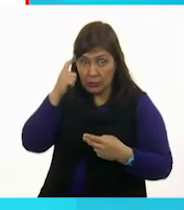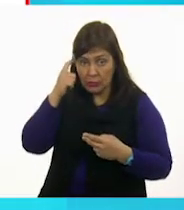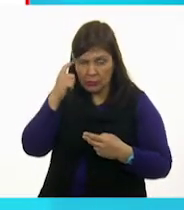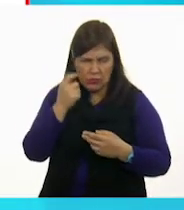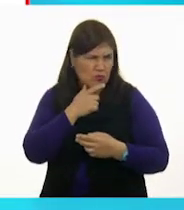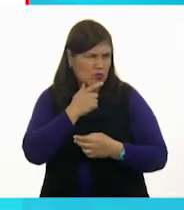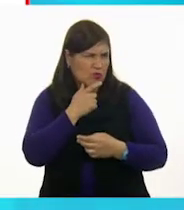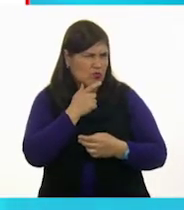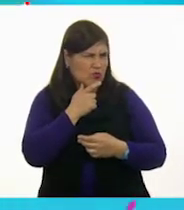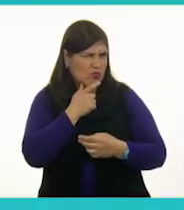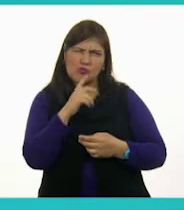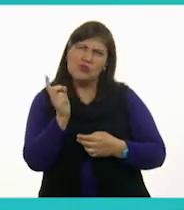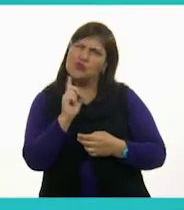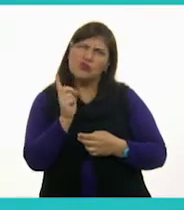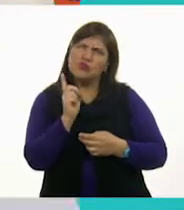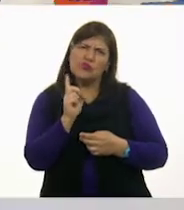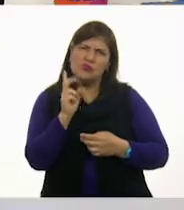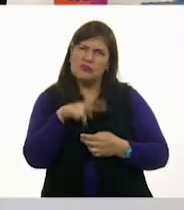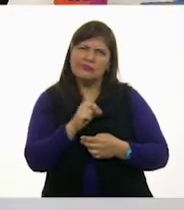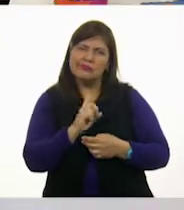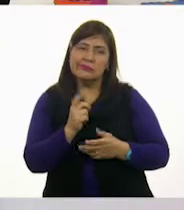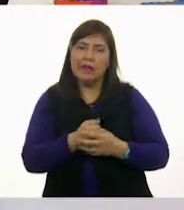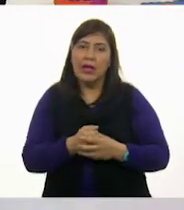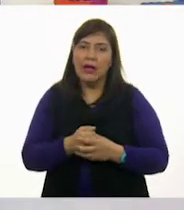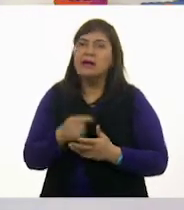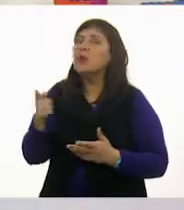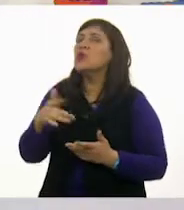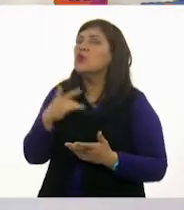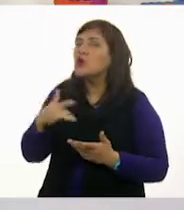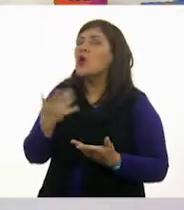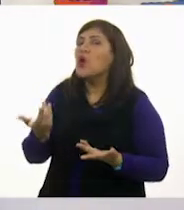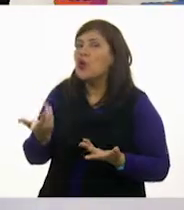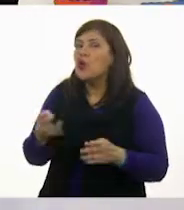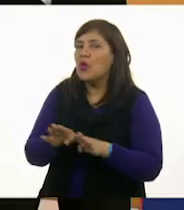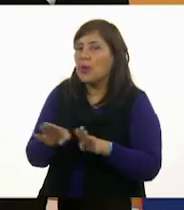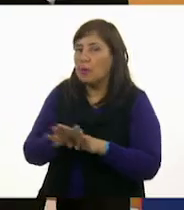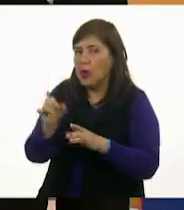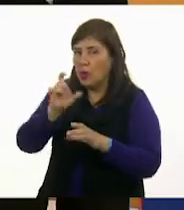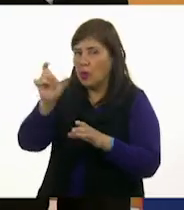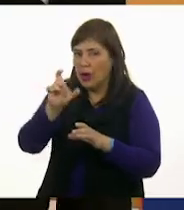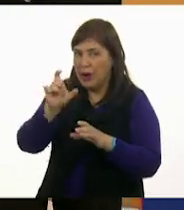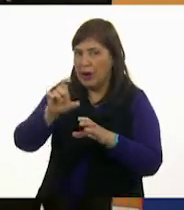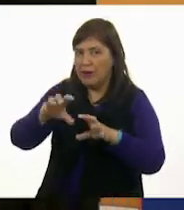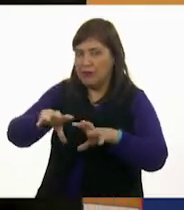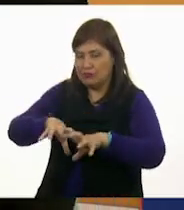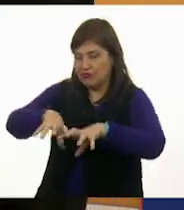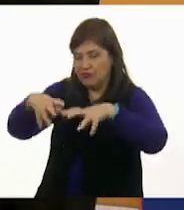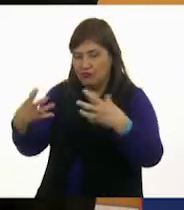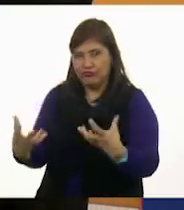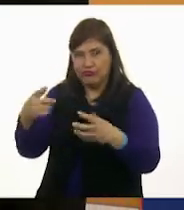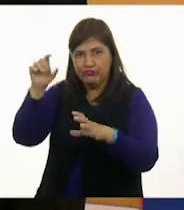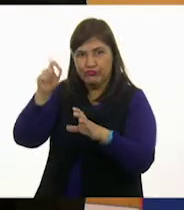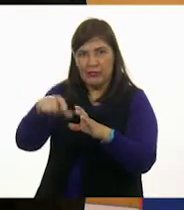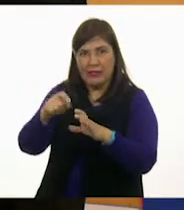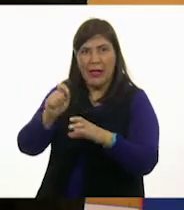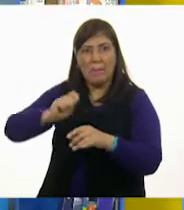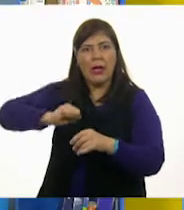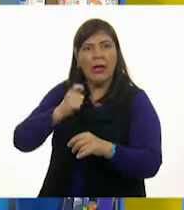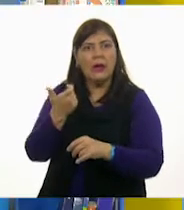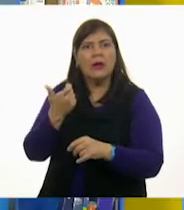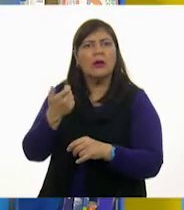Bueno, no, ¿verdad? ¿Cómo te sentiste? Cuando algo se te rompe, ¿cómo te sientes? ¿Cómo se sienten en casa? Escucha, escucha.